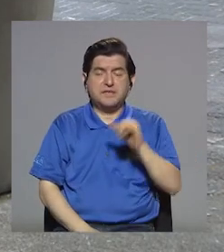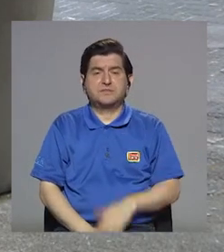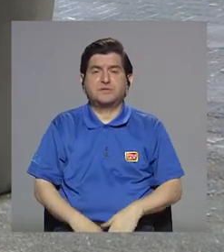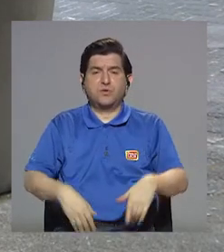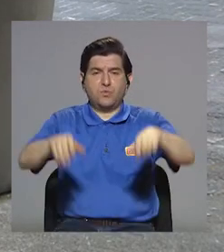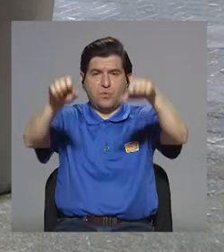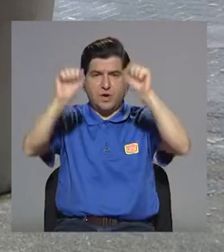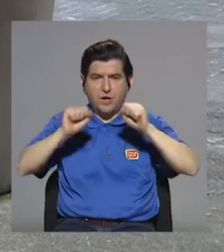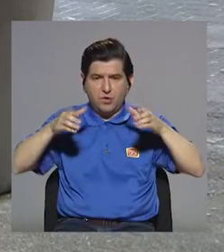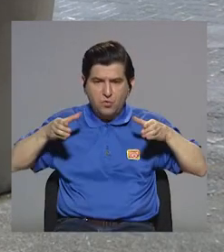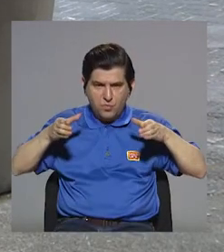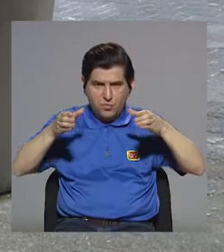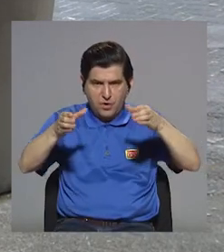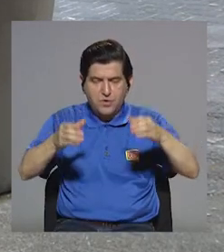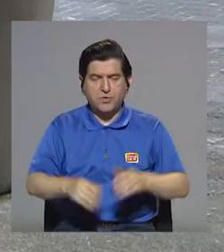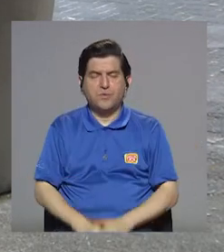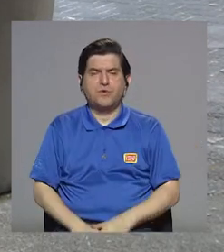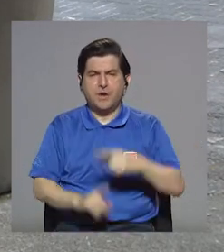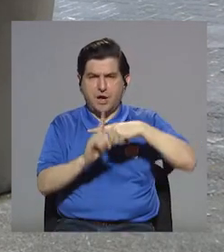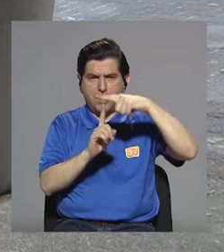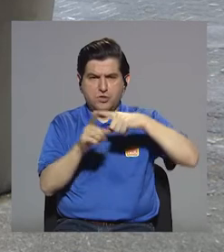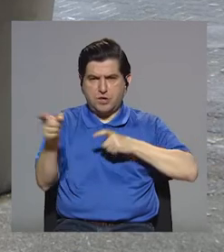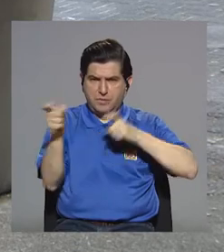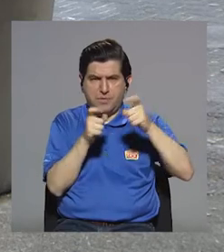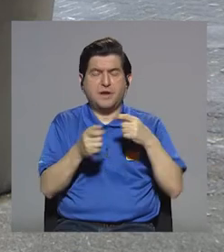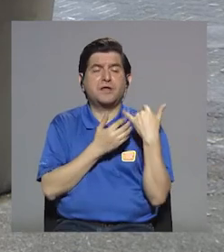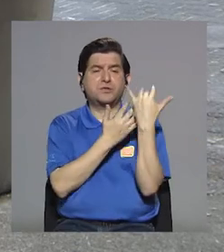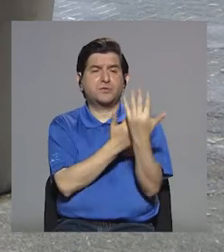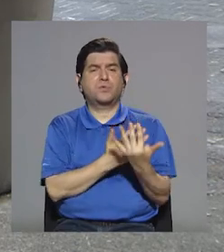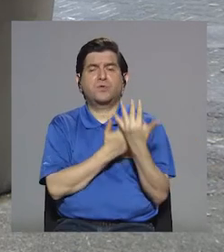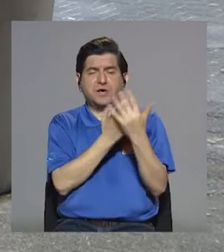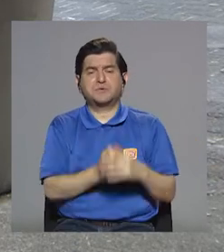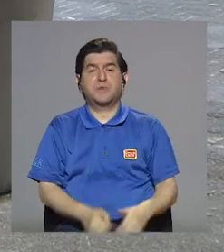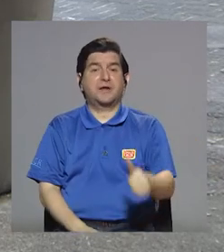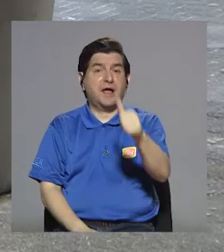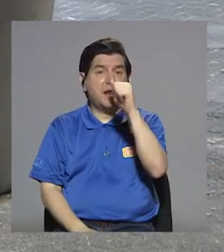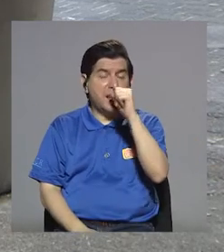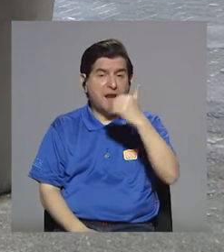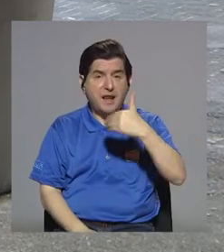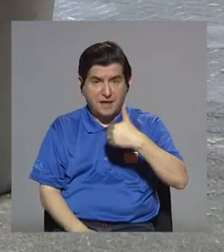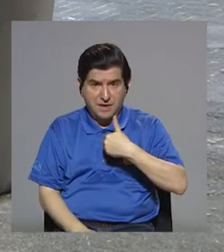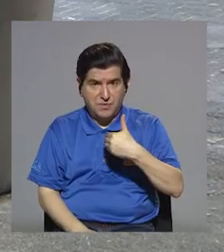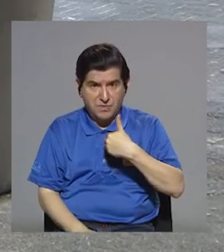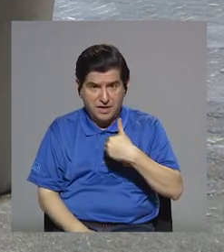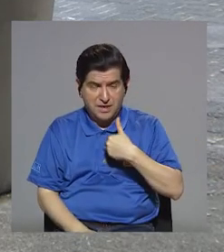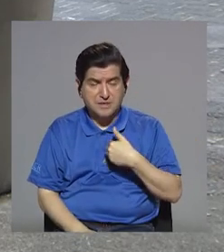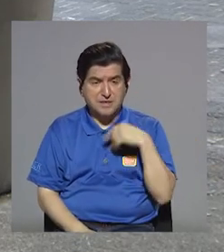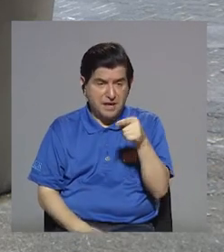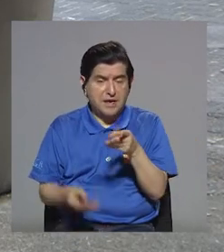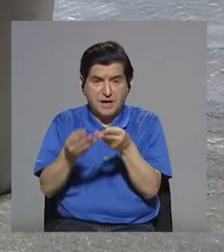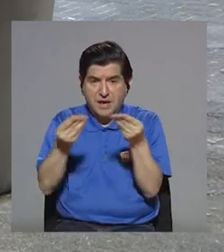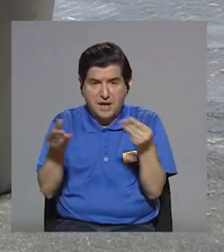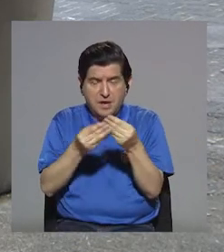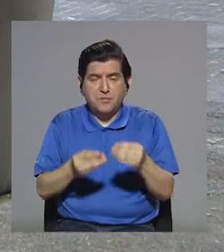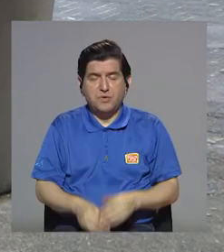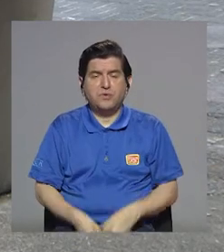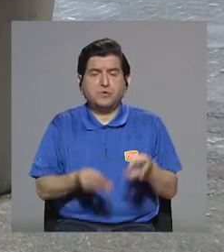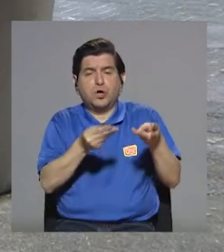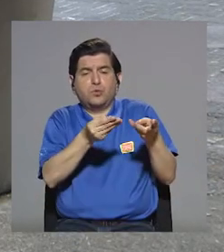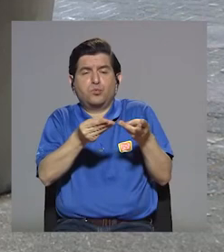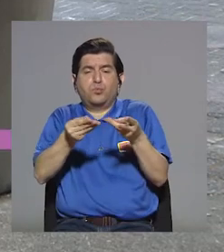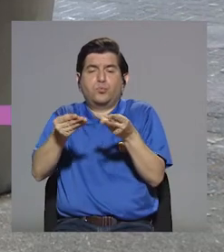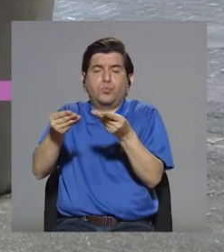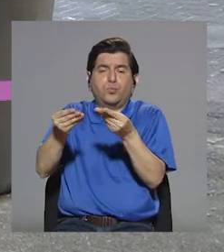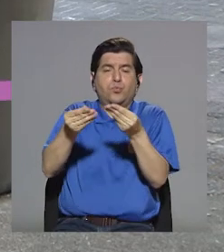de cocina, ¿verdad? Obviamente con una temperatura controlada y esperamos que el agua que tiene de por sí el producto se vaya evaporando,